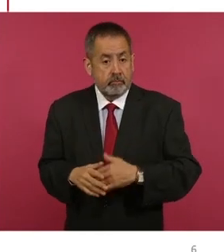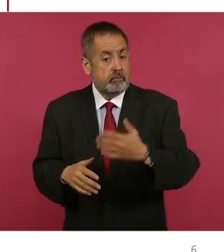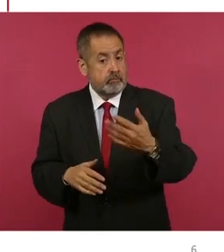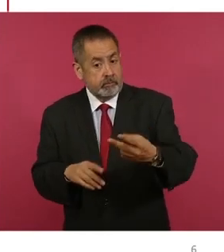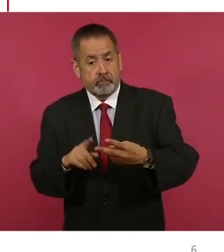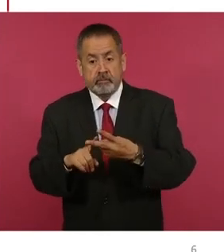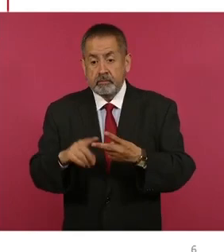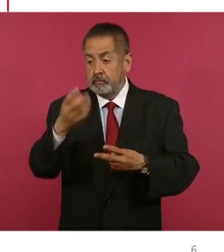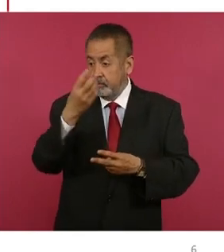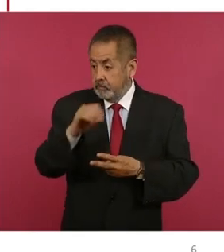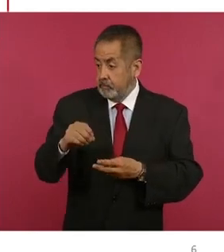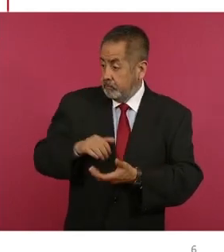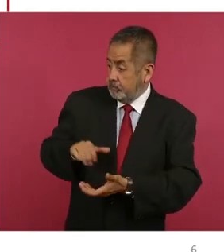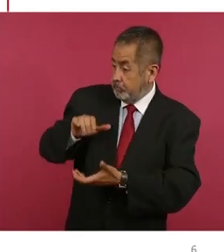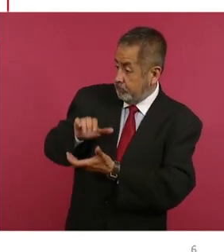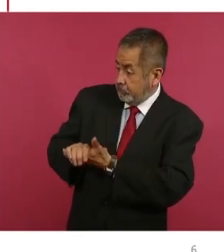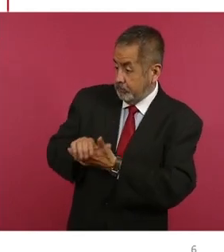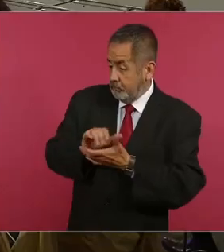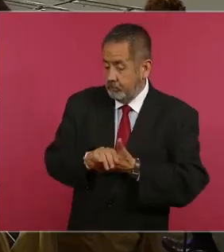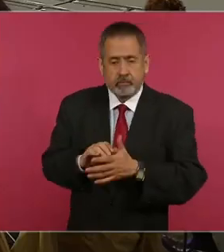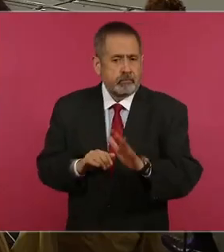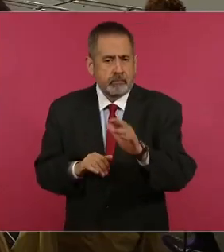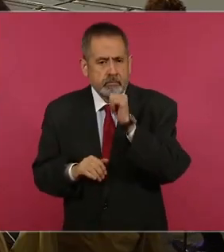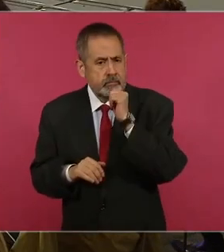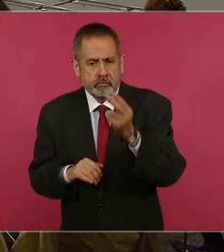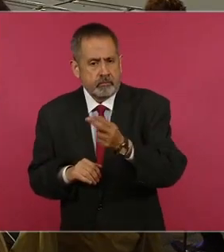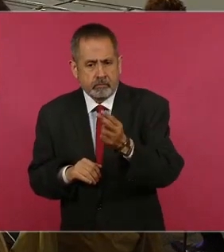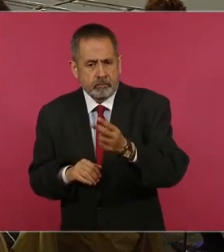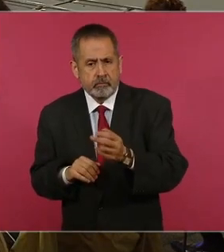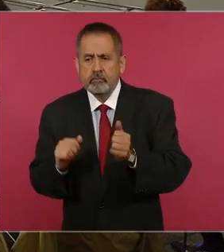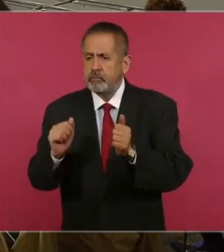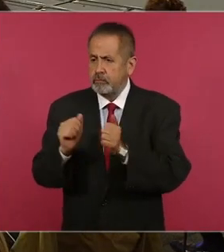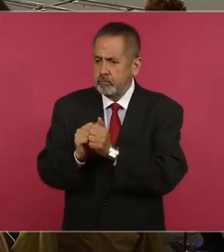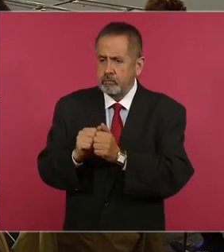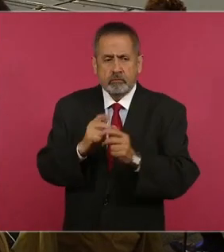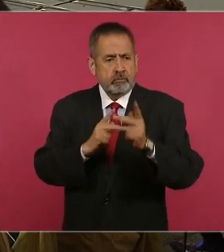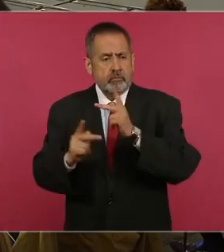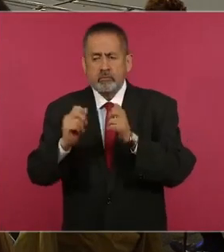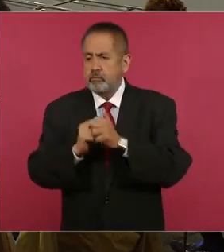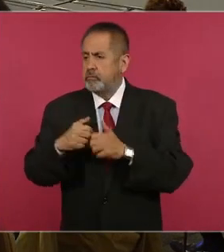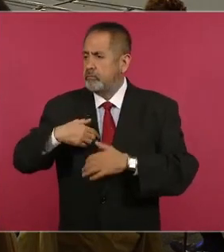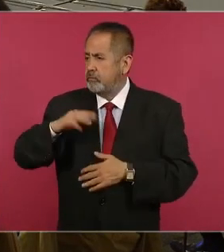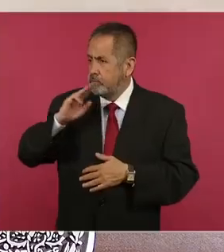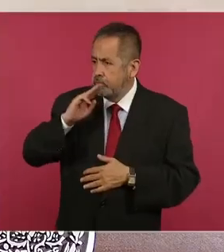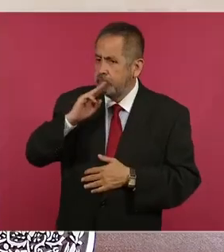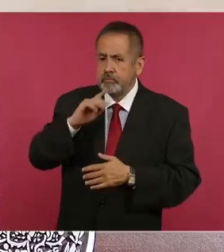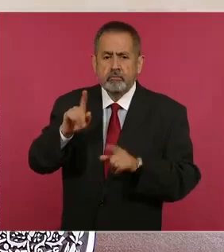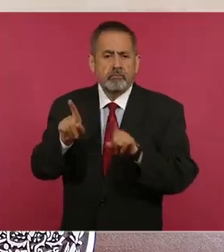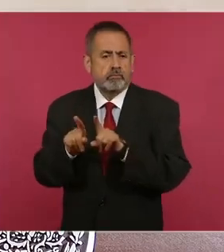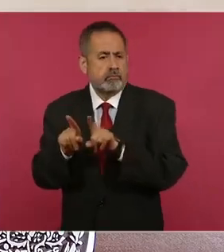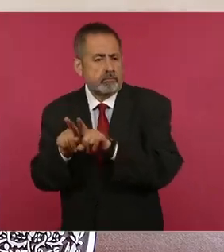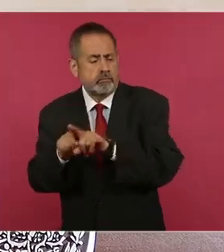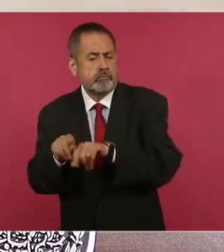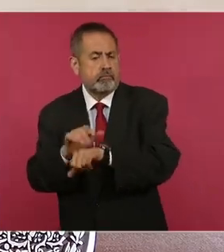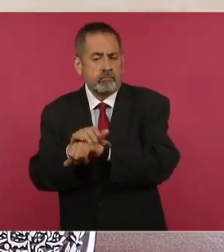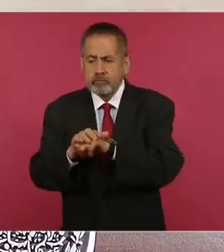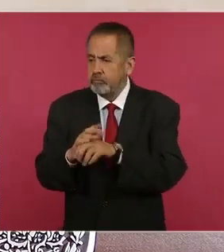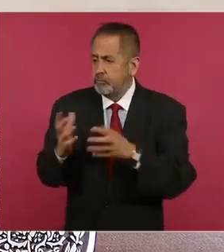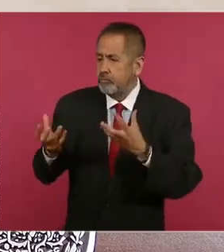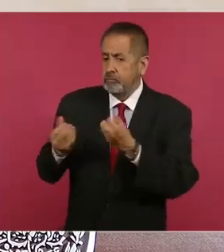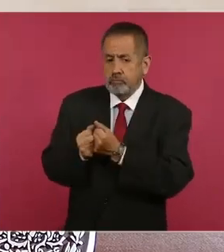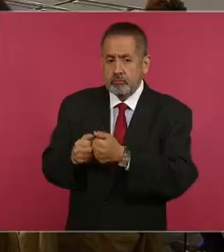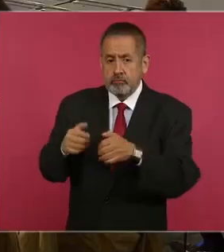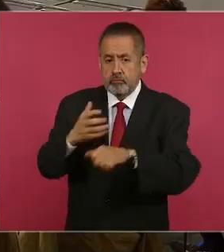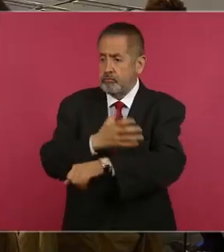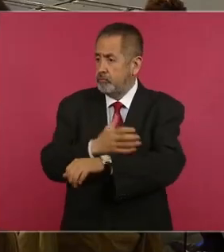casada para sacar un crédito, puede ser un crédito con tu mamá, puede ser un crédito con una pareja, con un amigo, con un colaborador